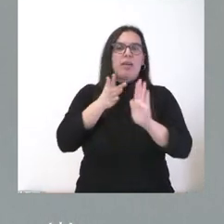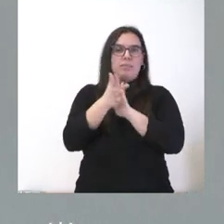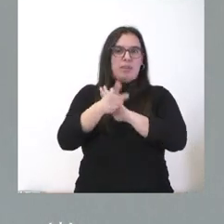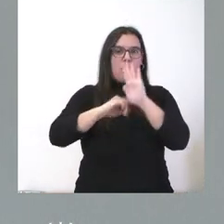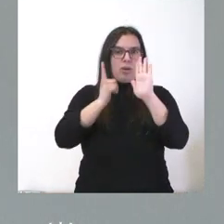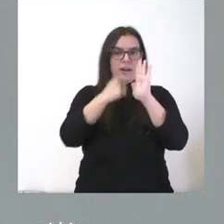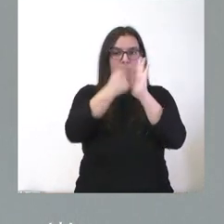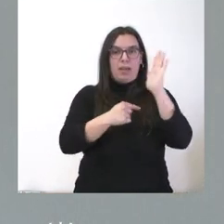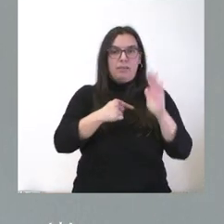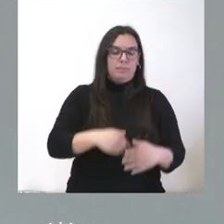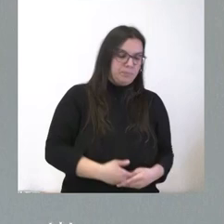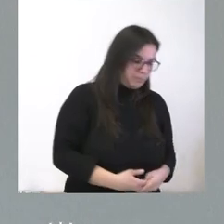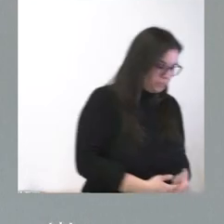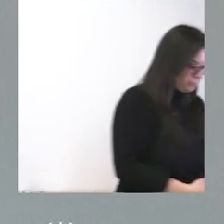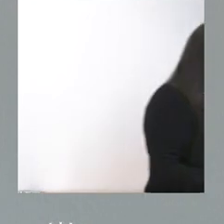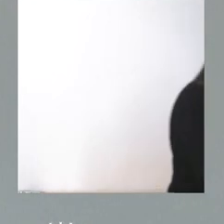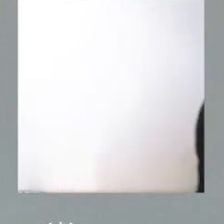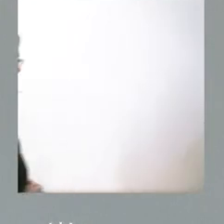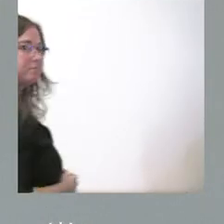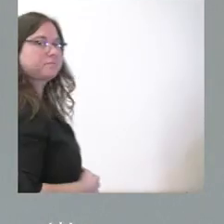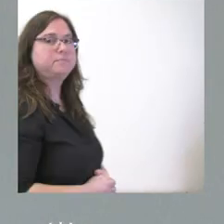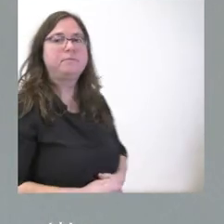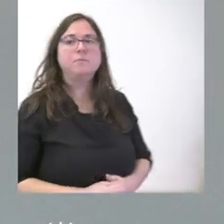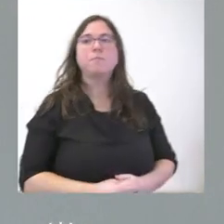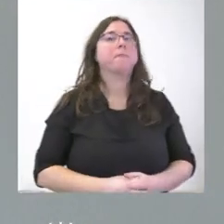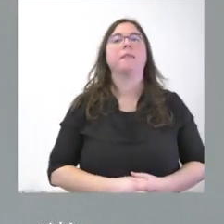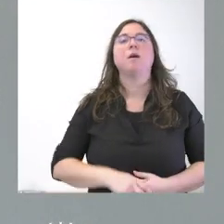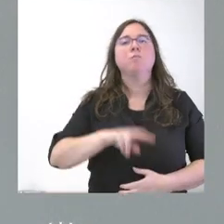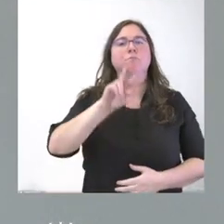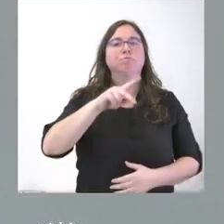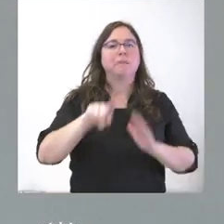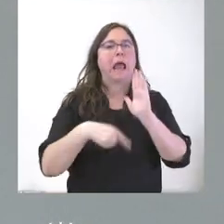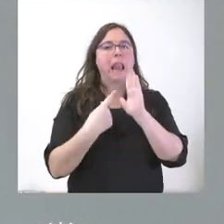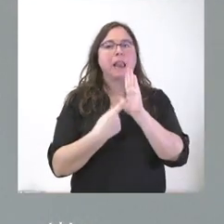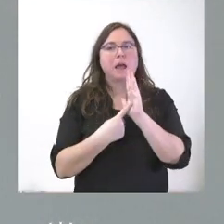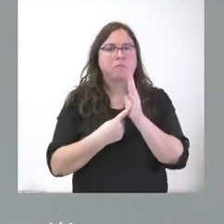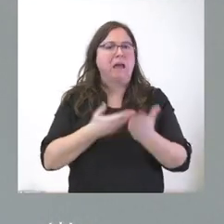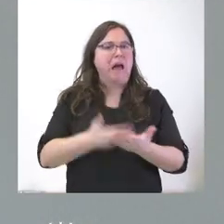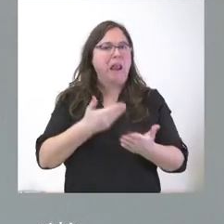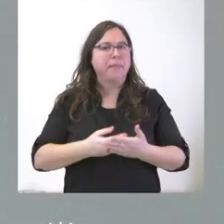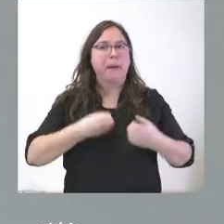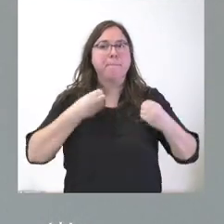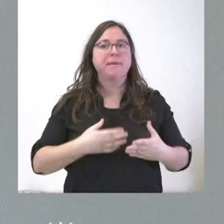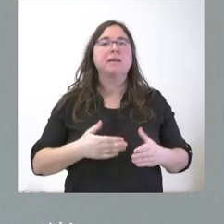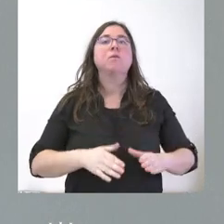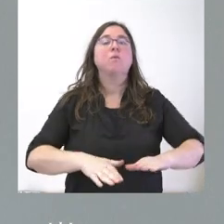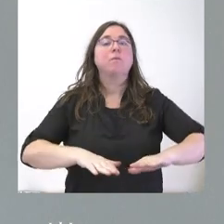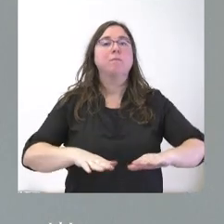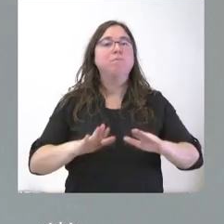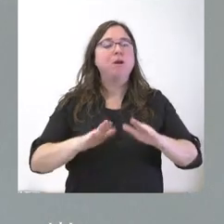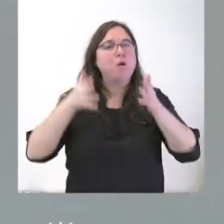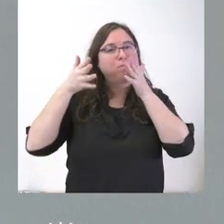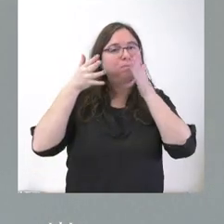Por eso es una ley muy garantista, pero es una ley muy garantista, pero que tampoco trata de poner el foco